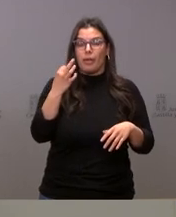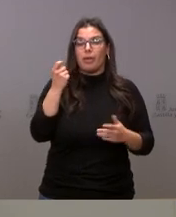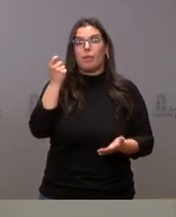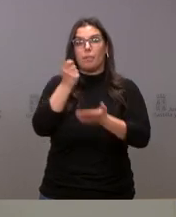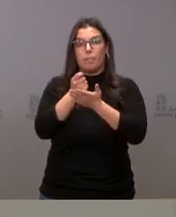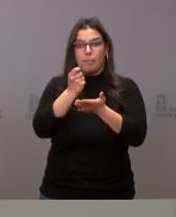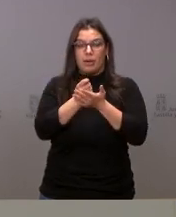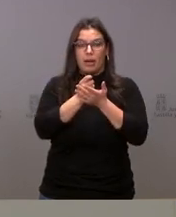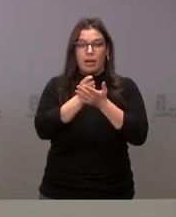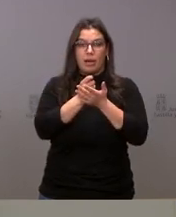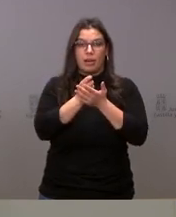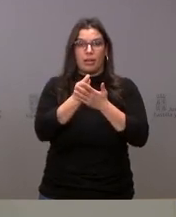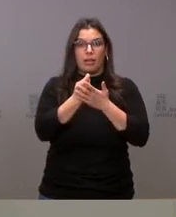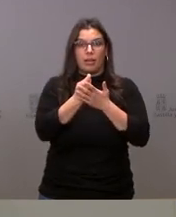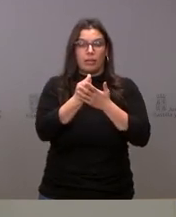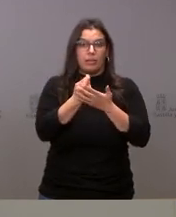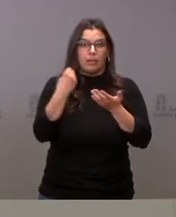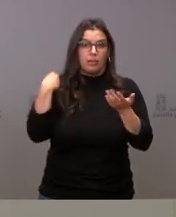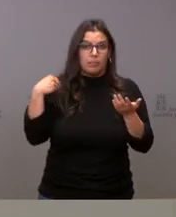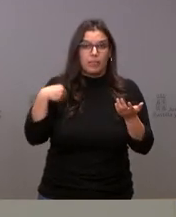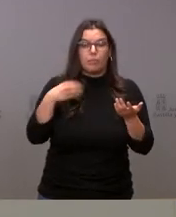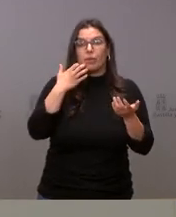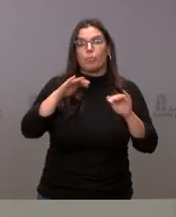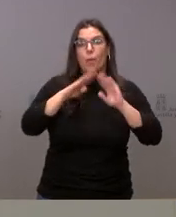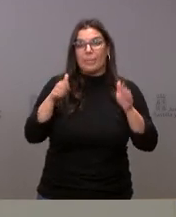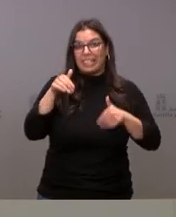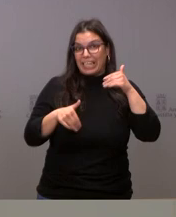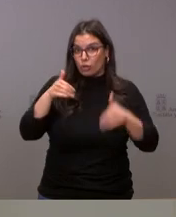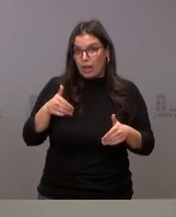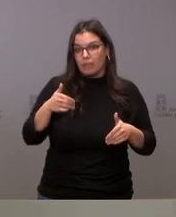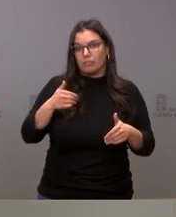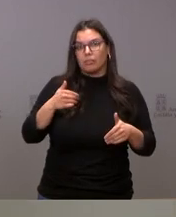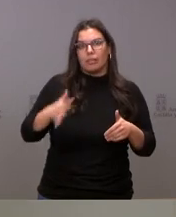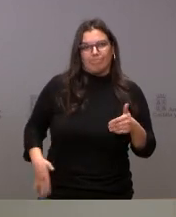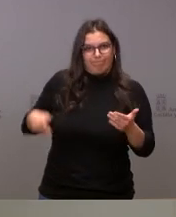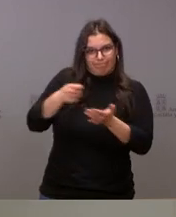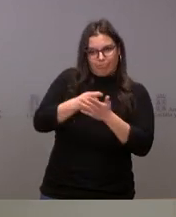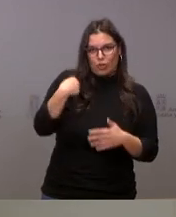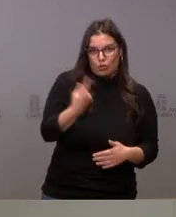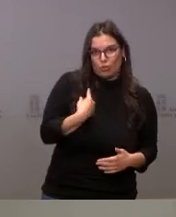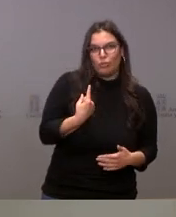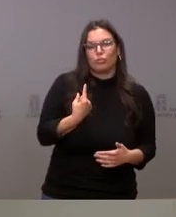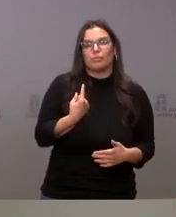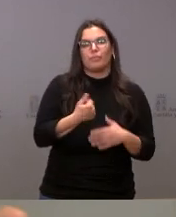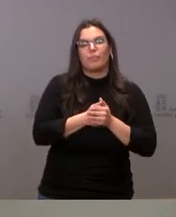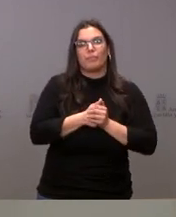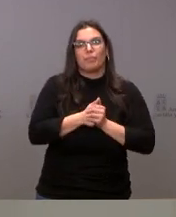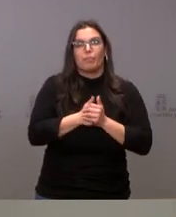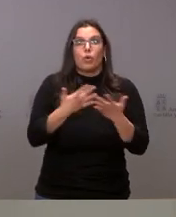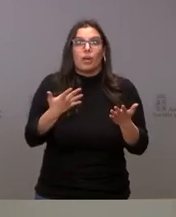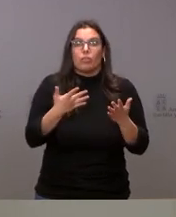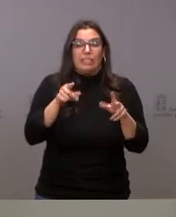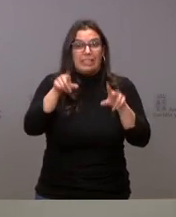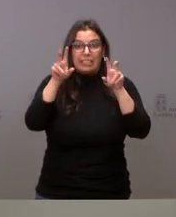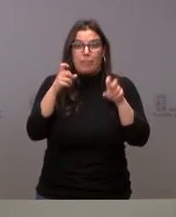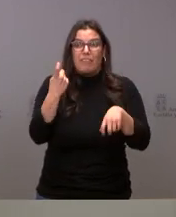propias de las gratificaciones que corresponden a los miembros de las mesas electorales, representantes de la Administración. Pero, claro, hablamos de cuestiones